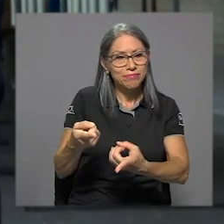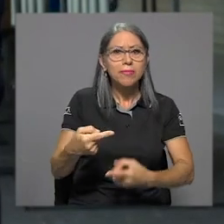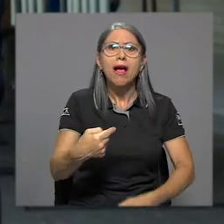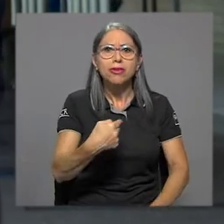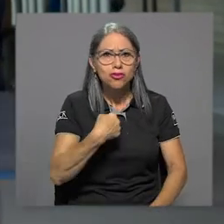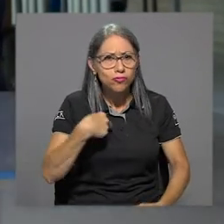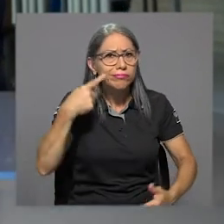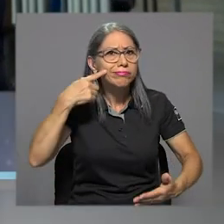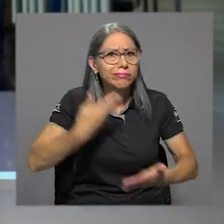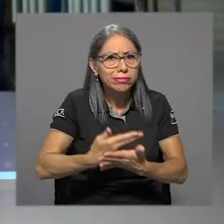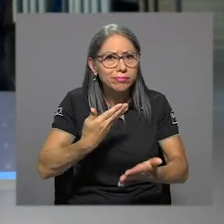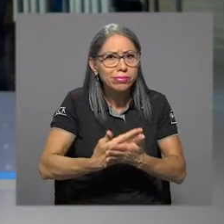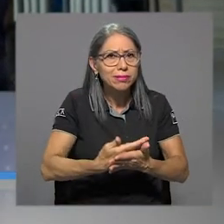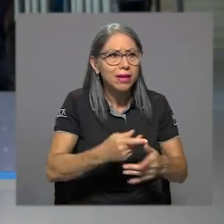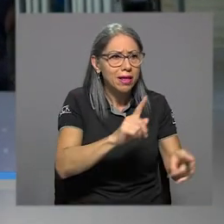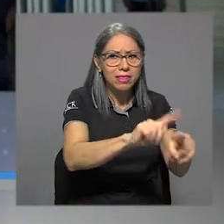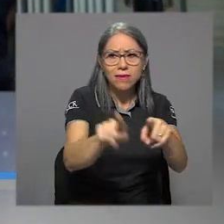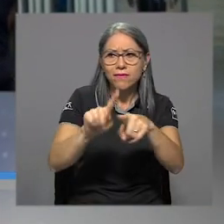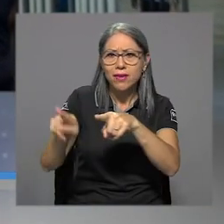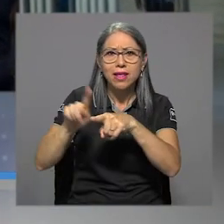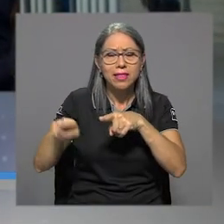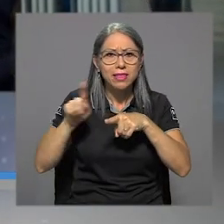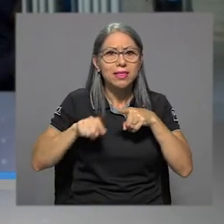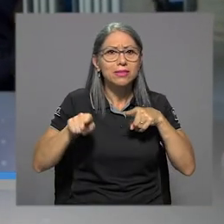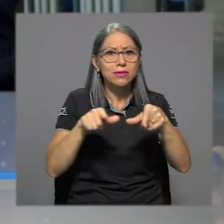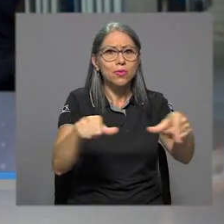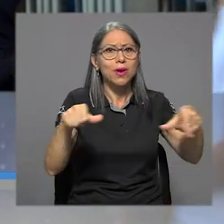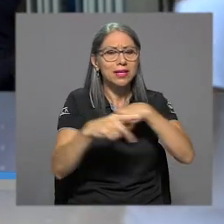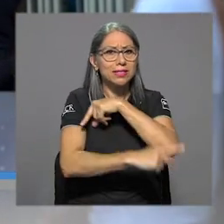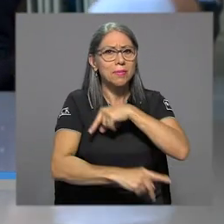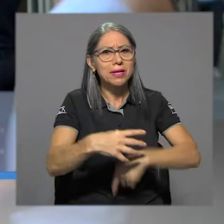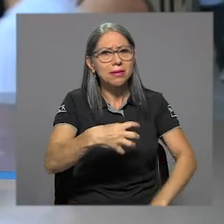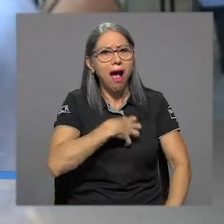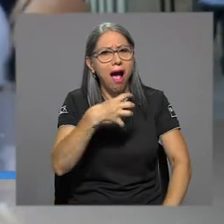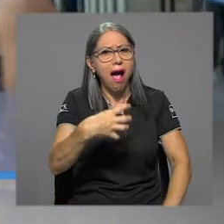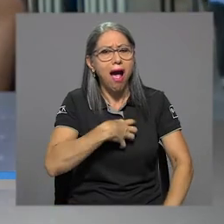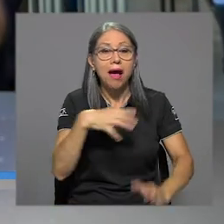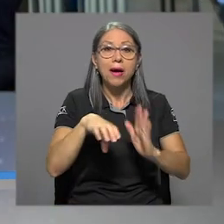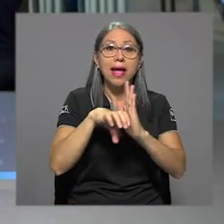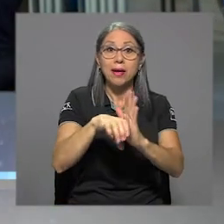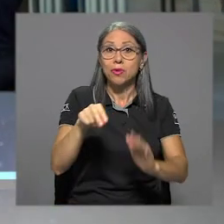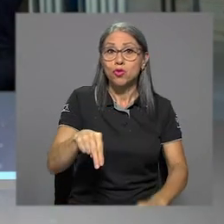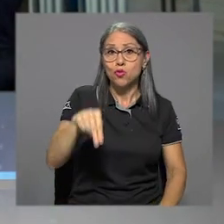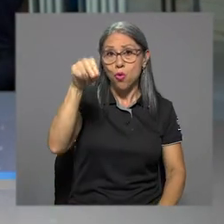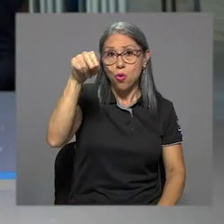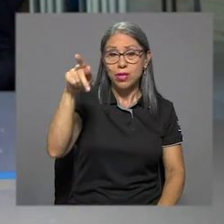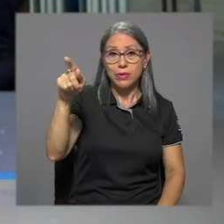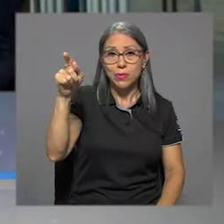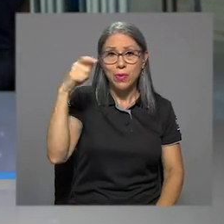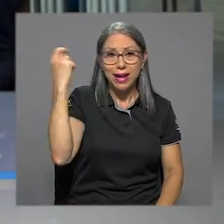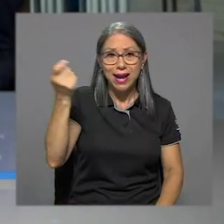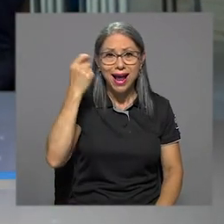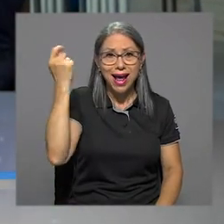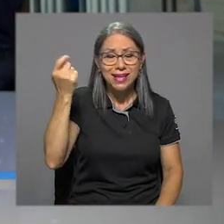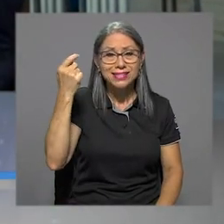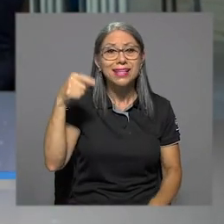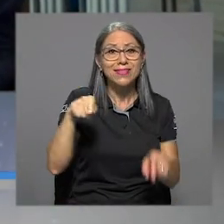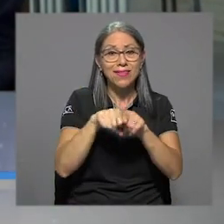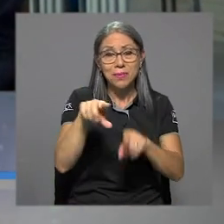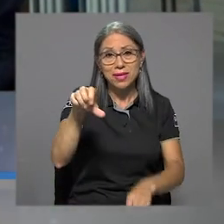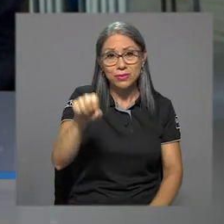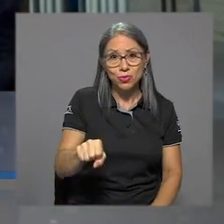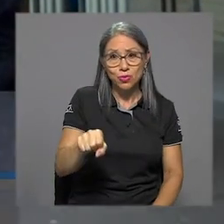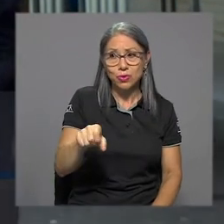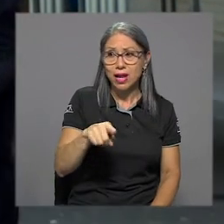quejas que hemos tenido en diferentes sectores del país. Menciono la zona norte, Guanacaste, la zona sur,